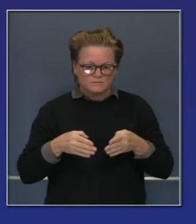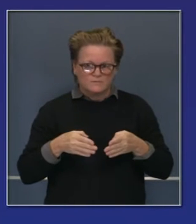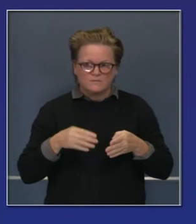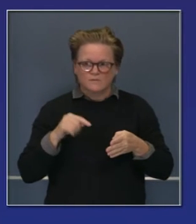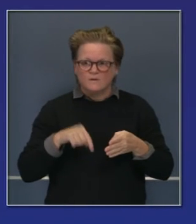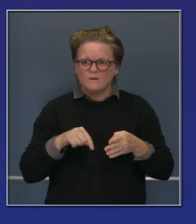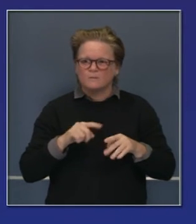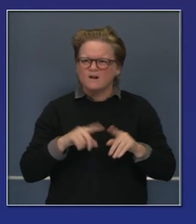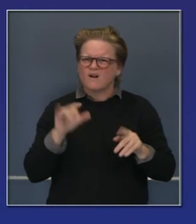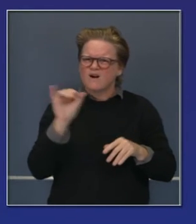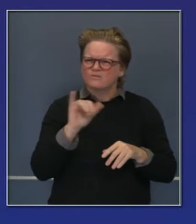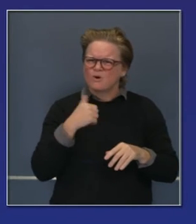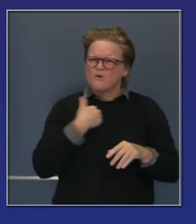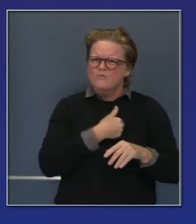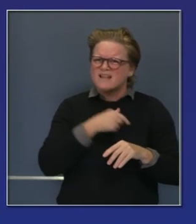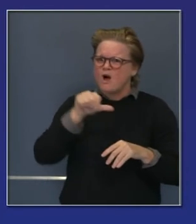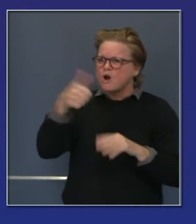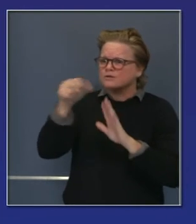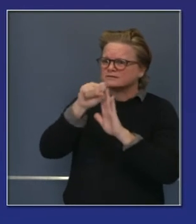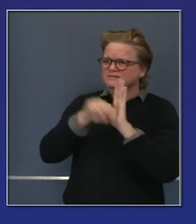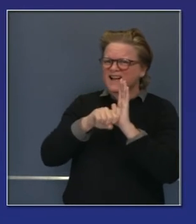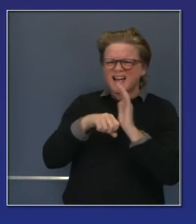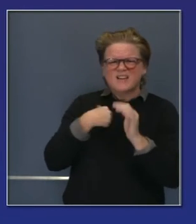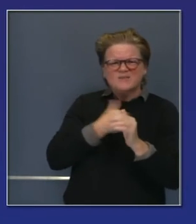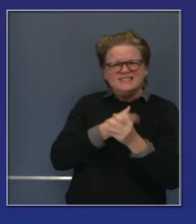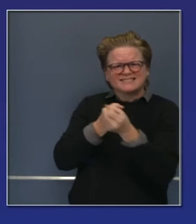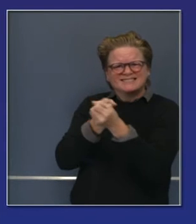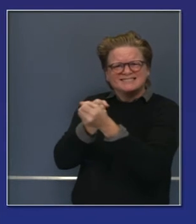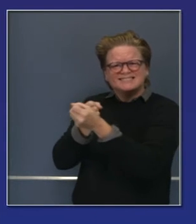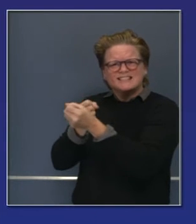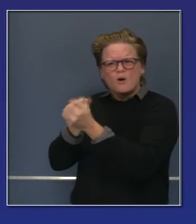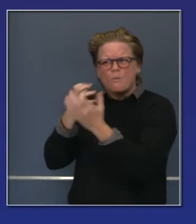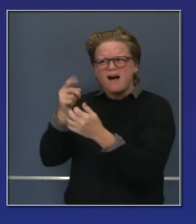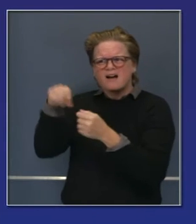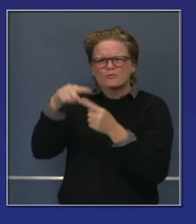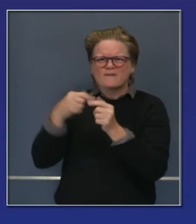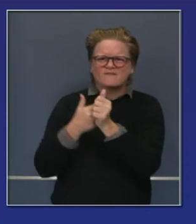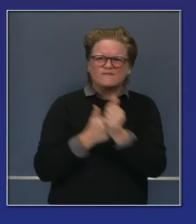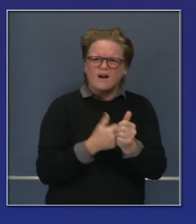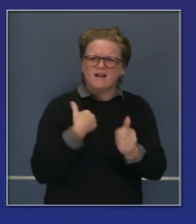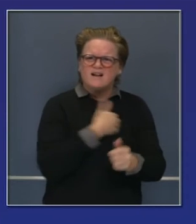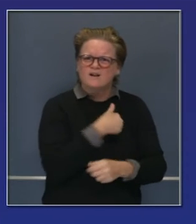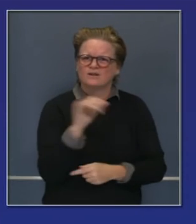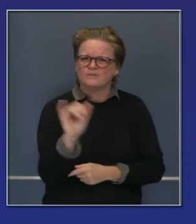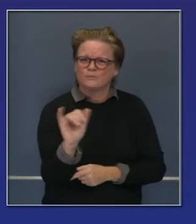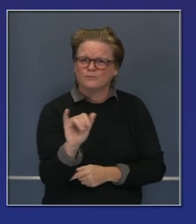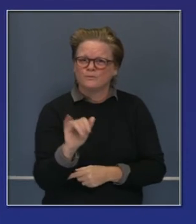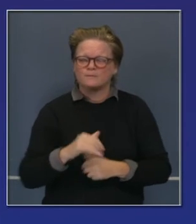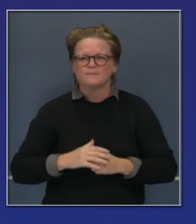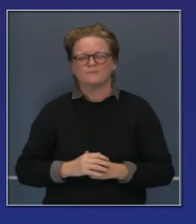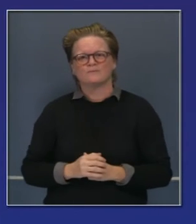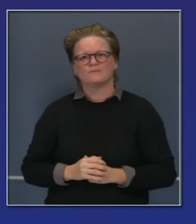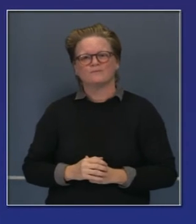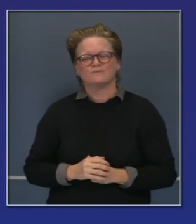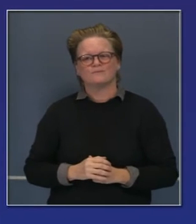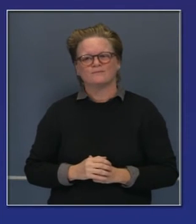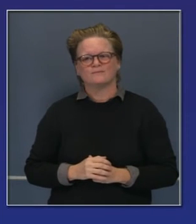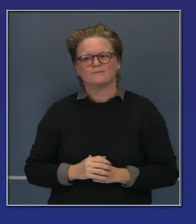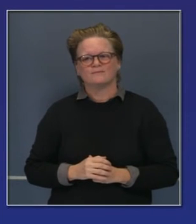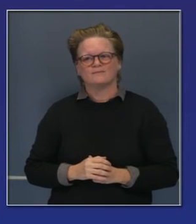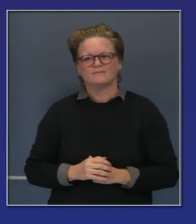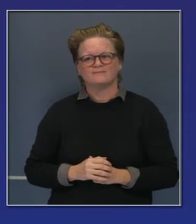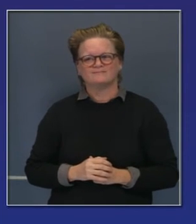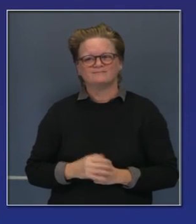vandalizar ese esfuerzo. Y por eso estamos evangelizando el esfuerzo, promoviendo el esfuerzo para